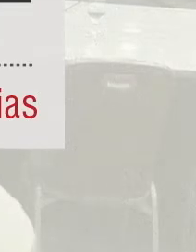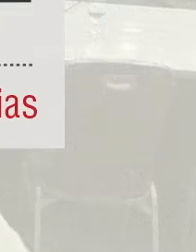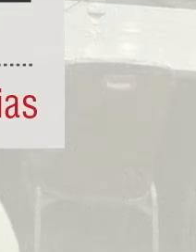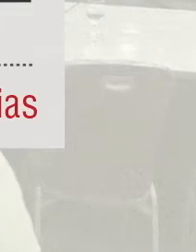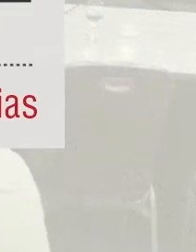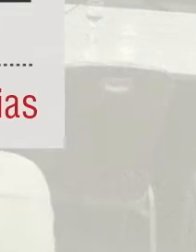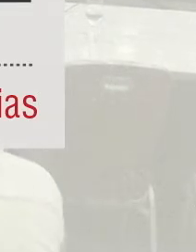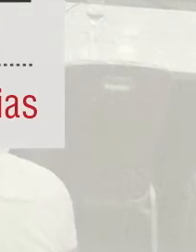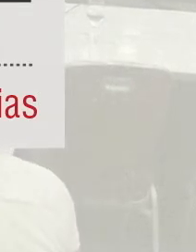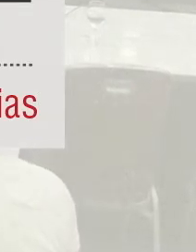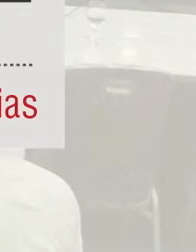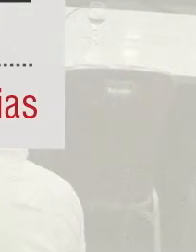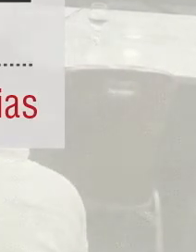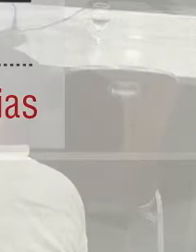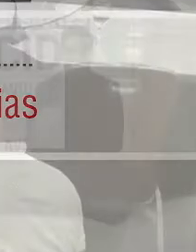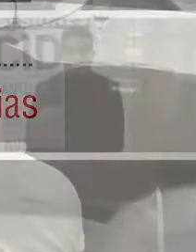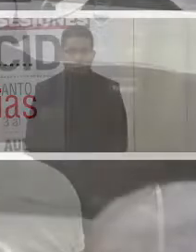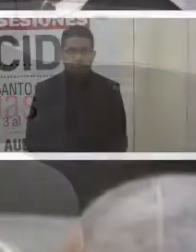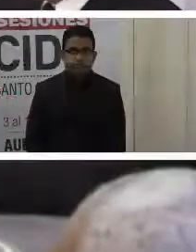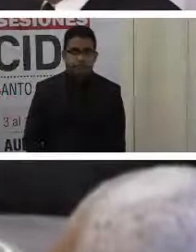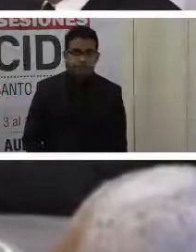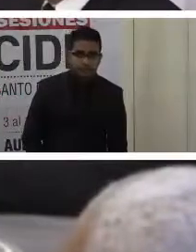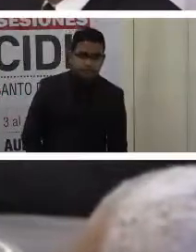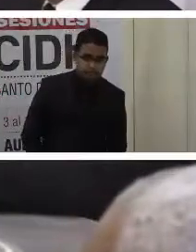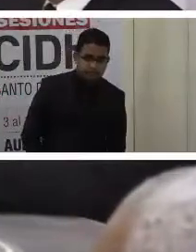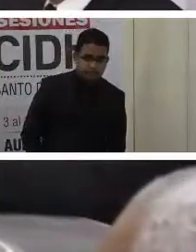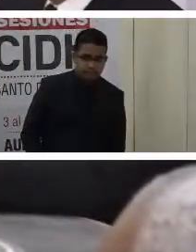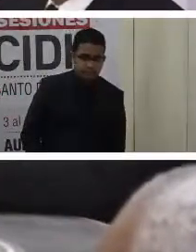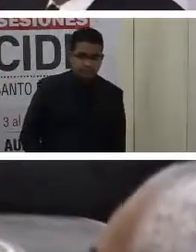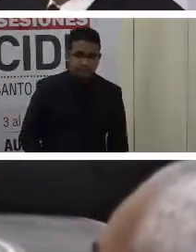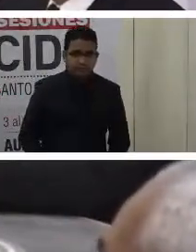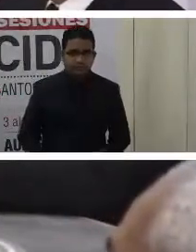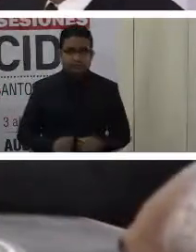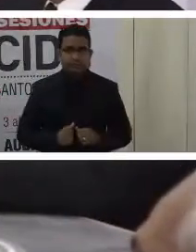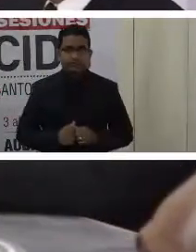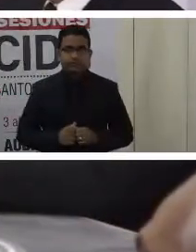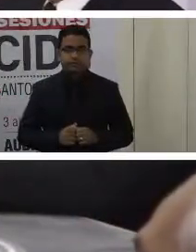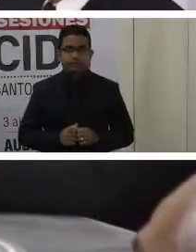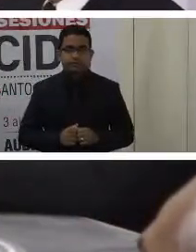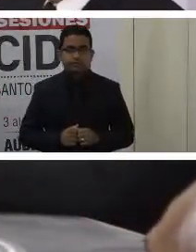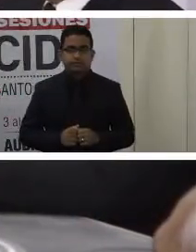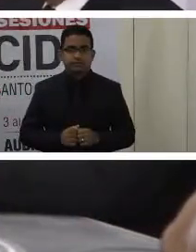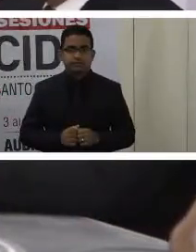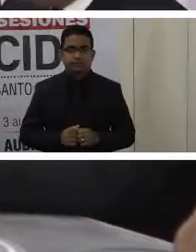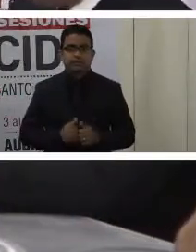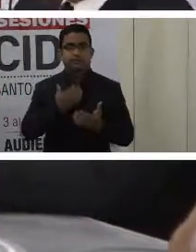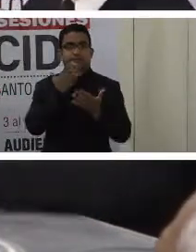Muy buenos días. Estamos listos.